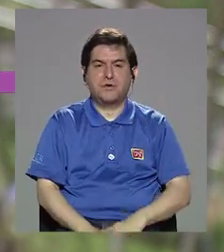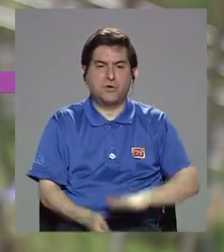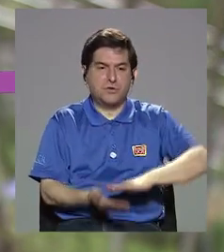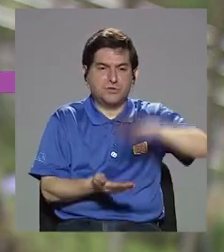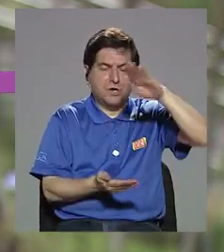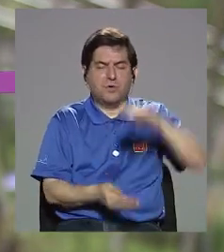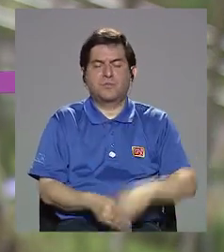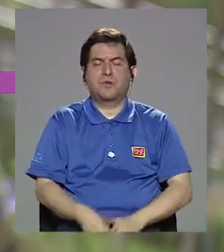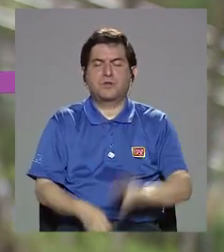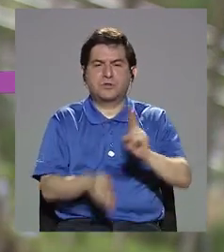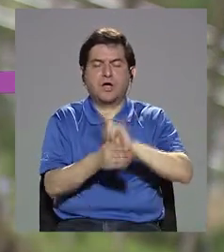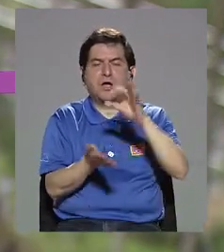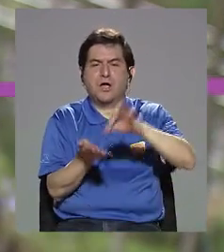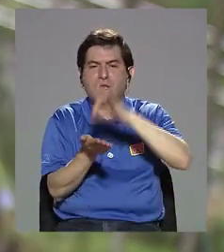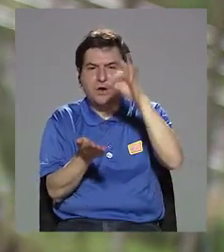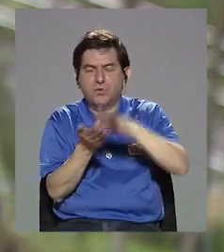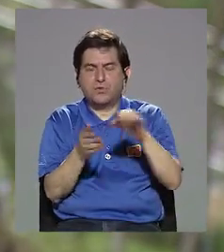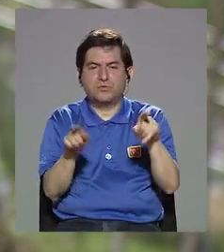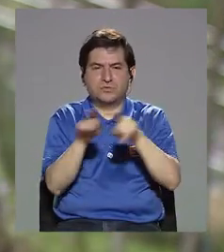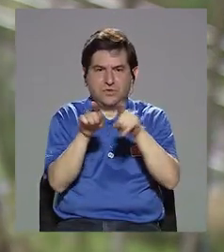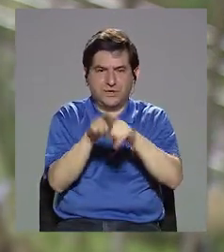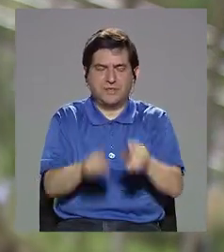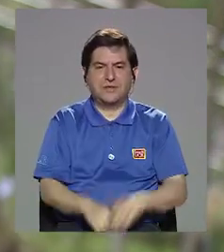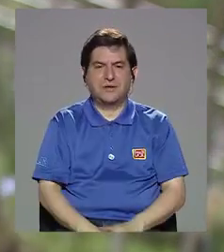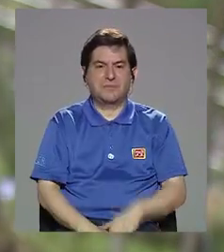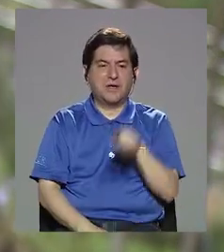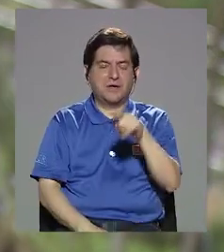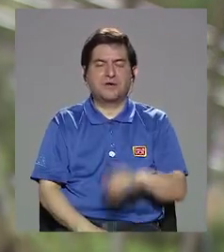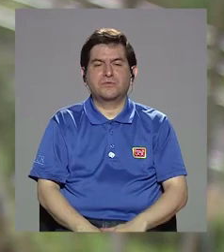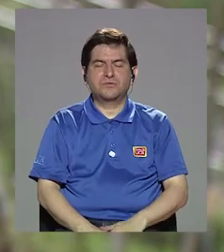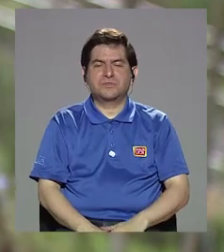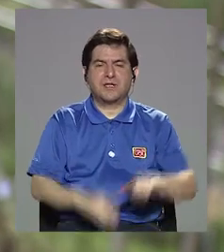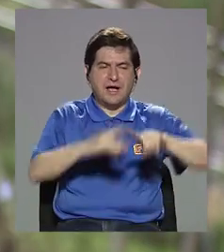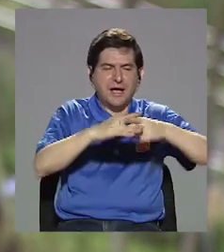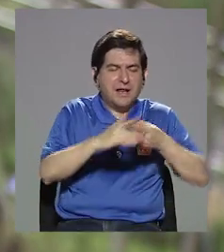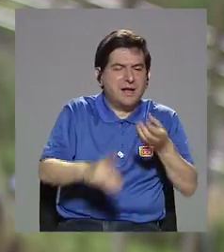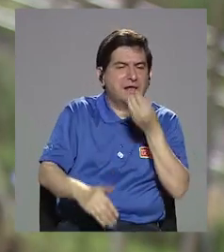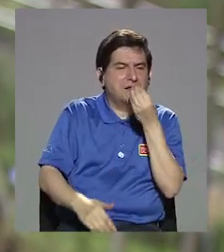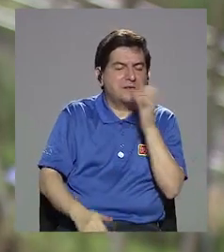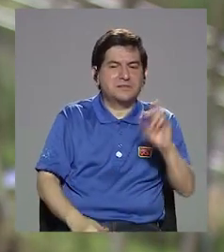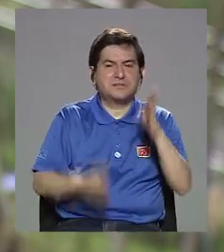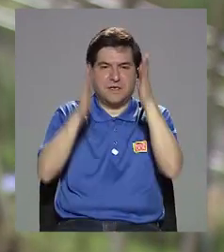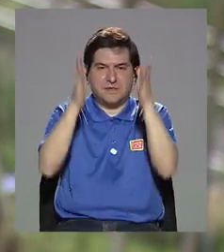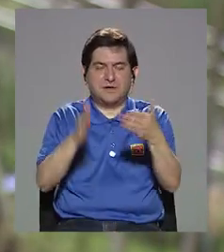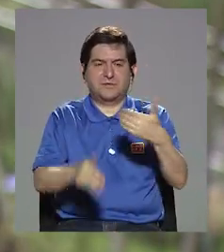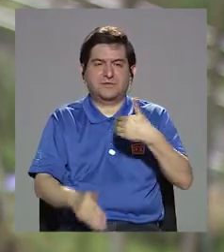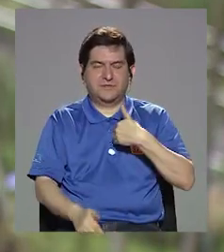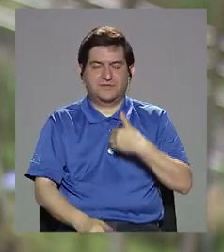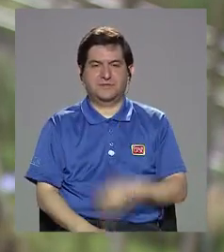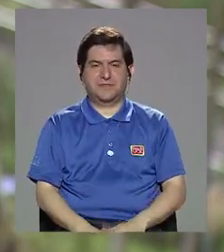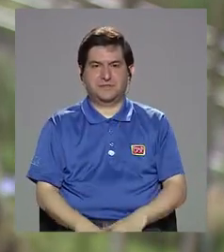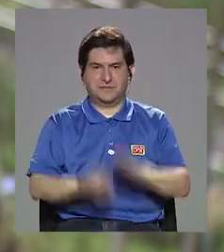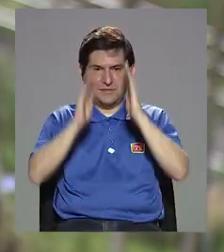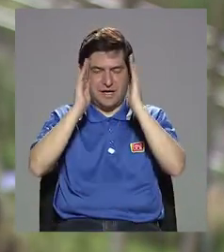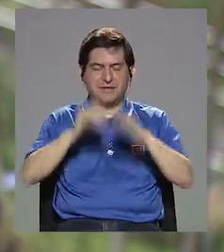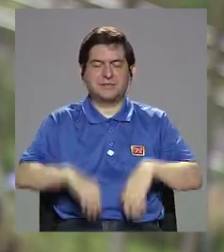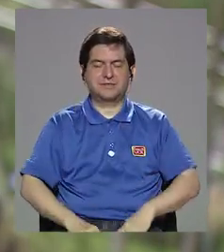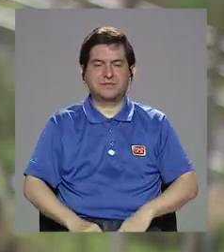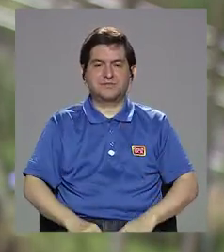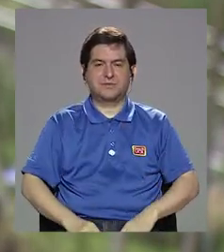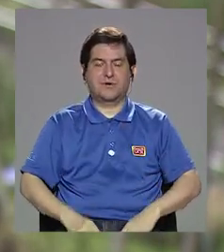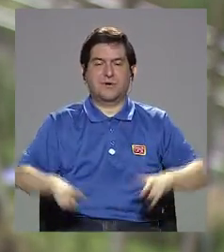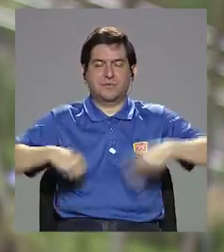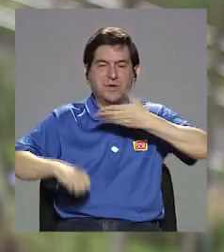el día de hoy y aumente el consumo de frijoles y vuelva a las raíces de la nutrición del costarricense. Puede